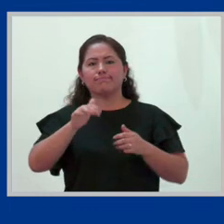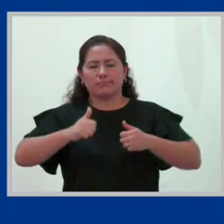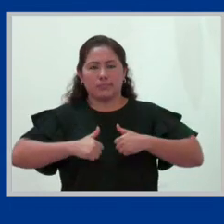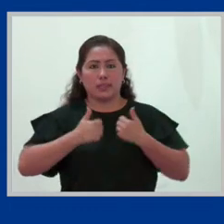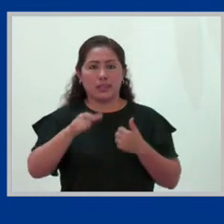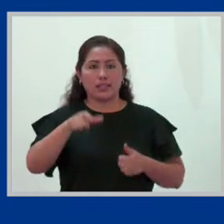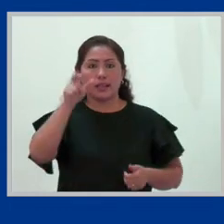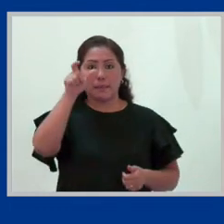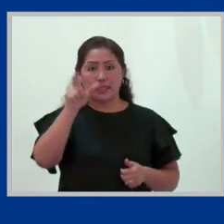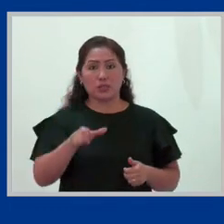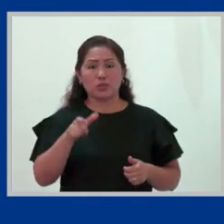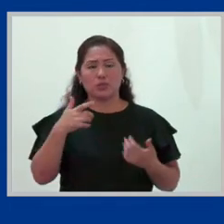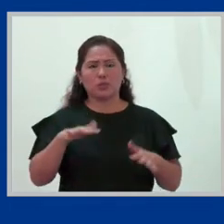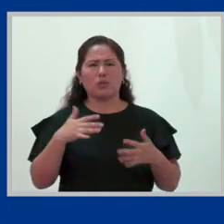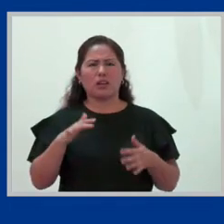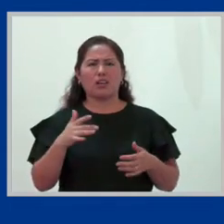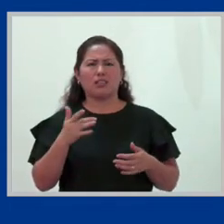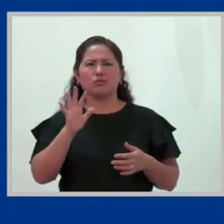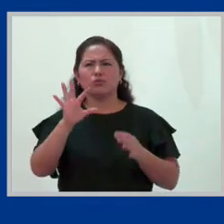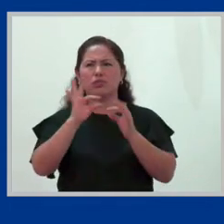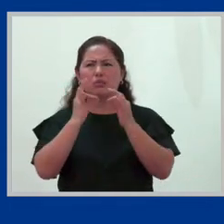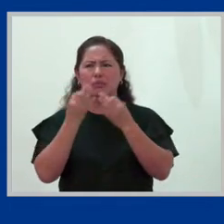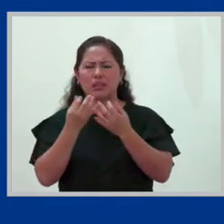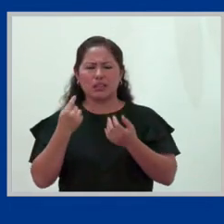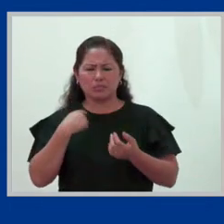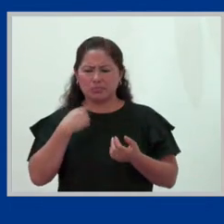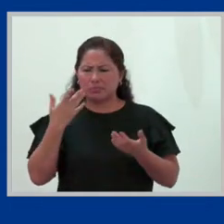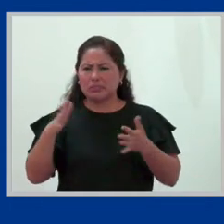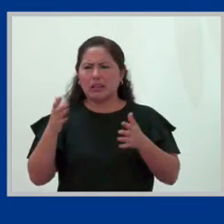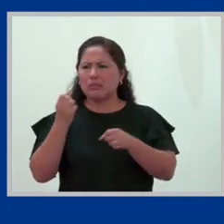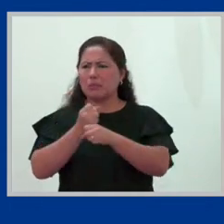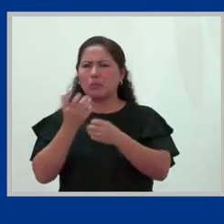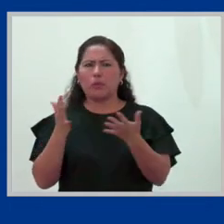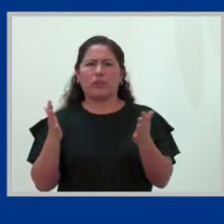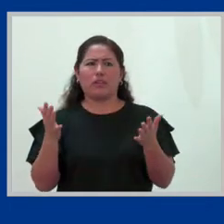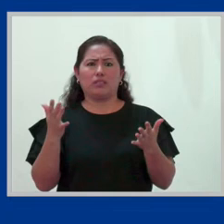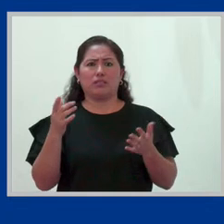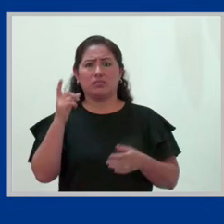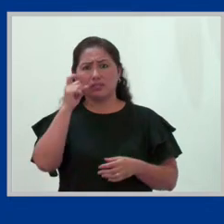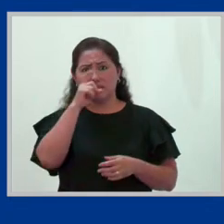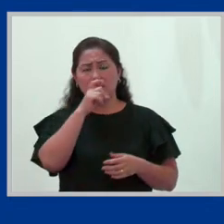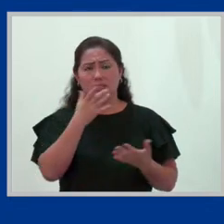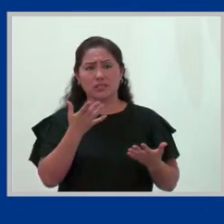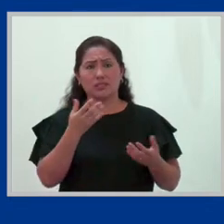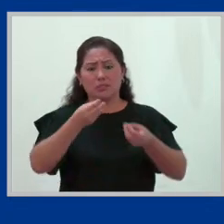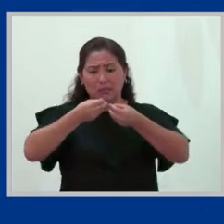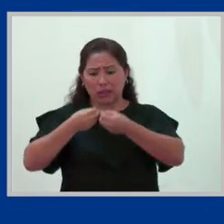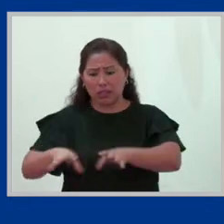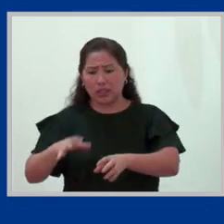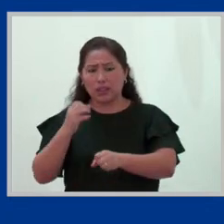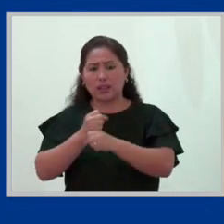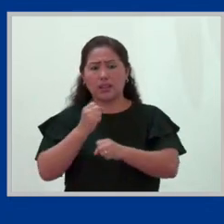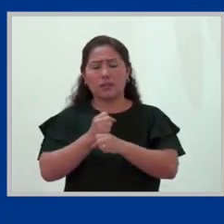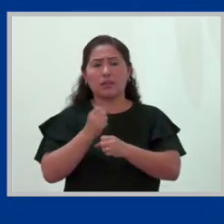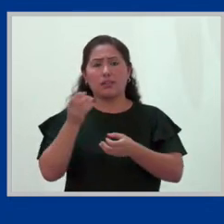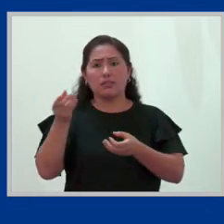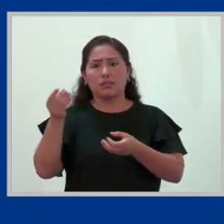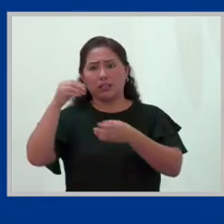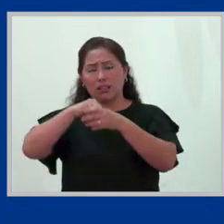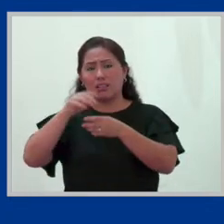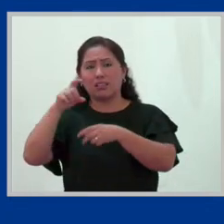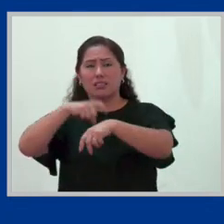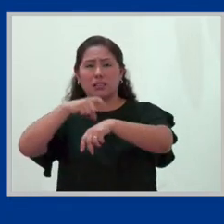esa persona, sino la de toda su familia. Entonces, no es poca cosa. Y perder el trabajo en la pandemia